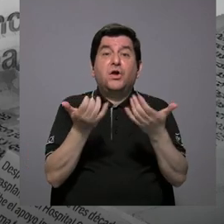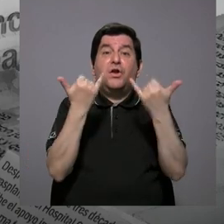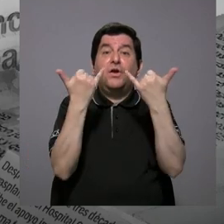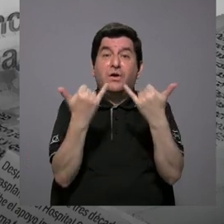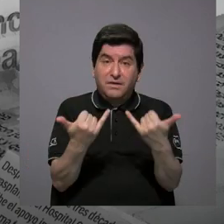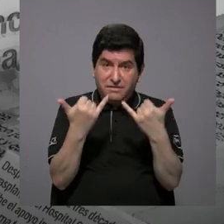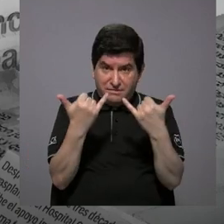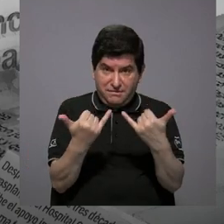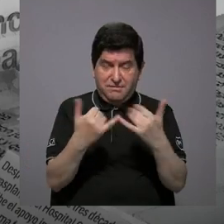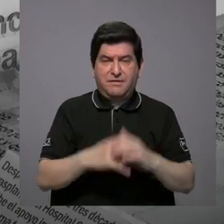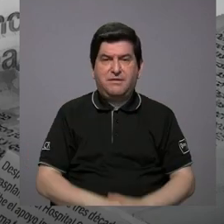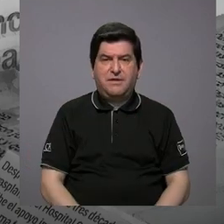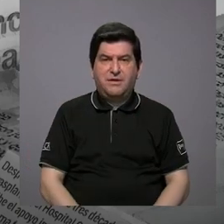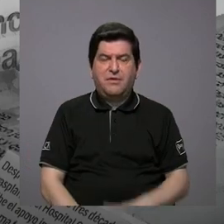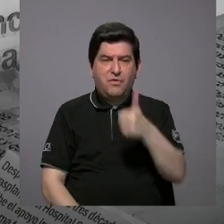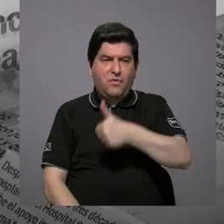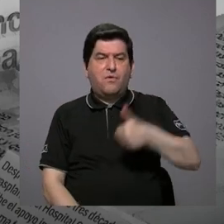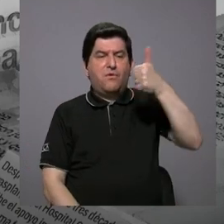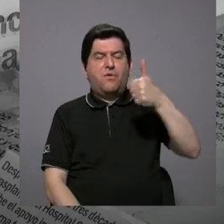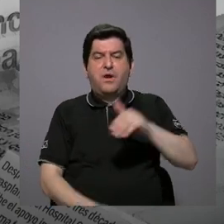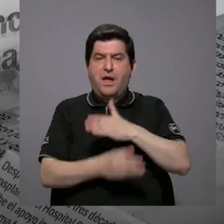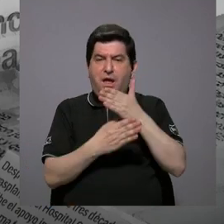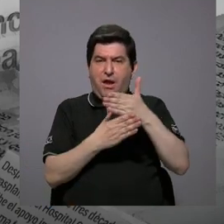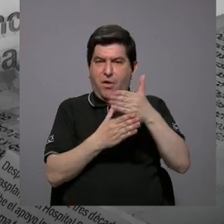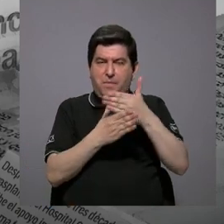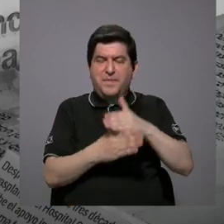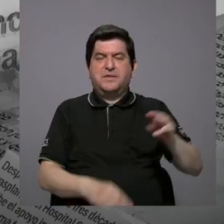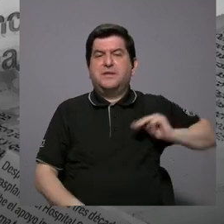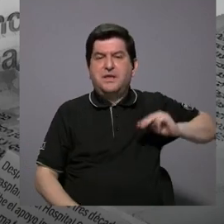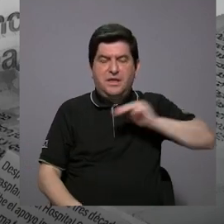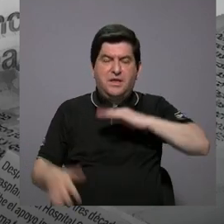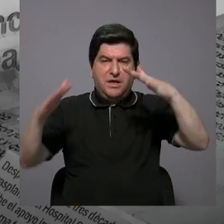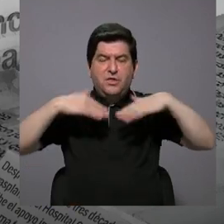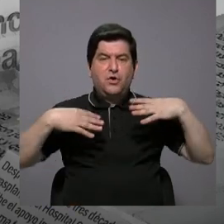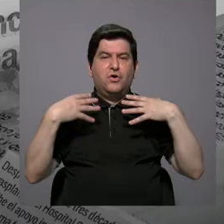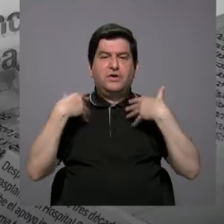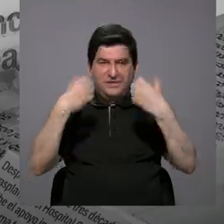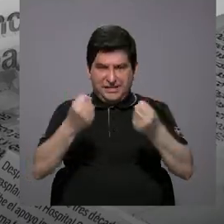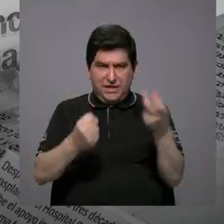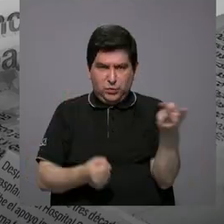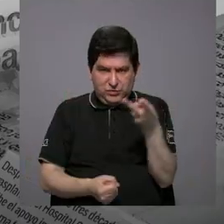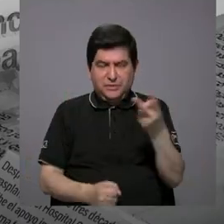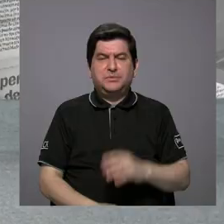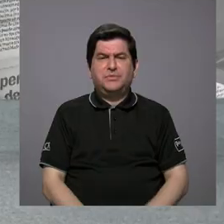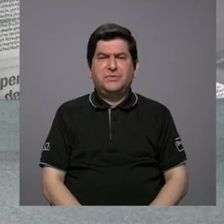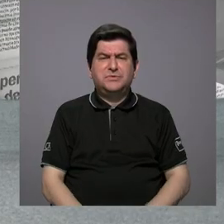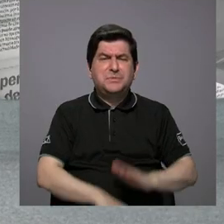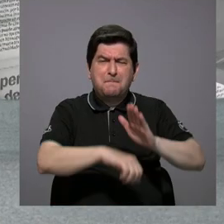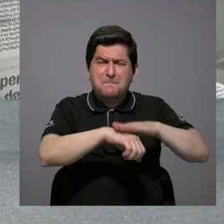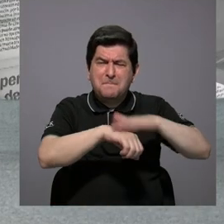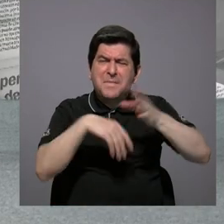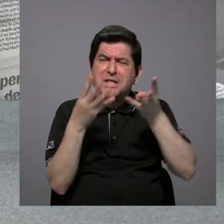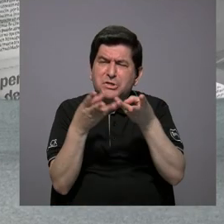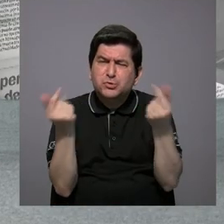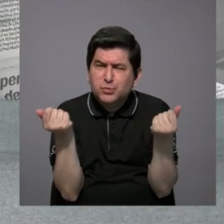rectoría compartida entre el MINAE y salud, ¿brindará más soluciones? ¿Acaso